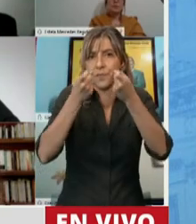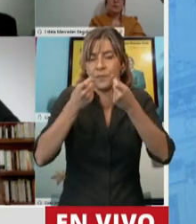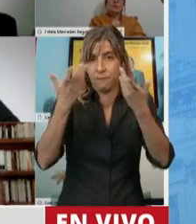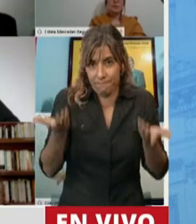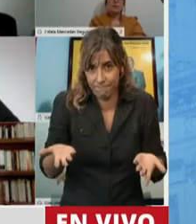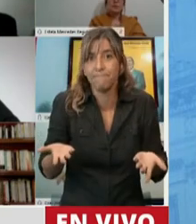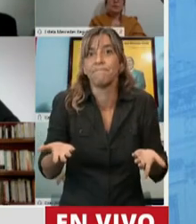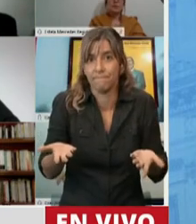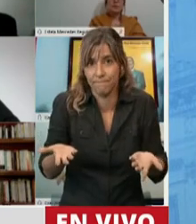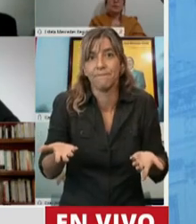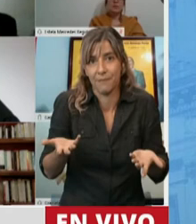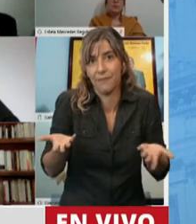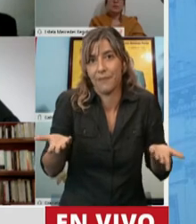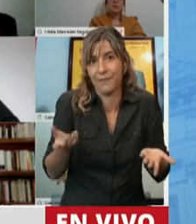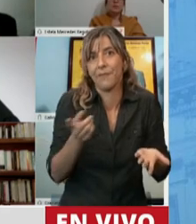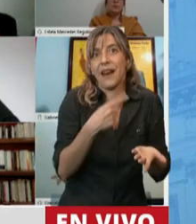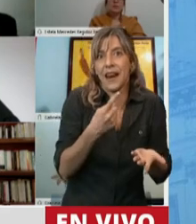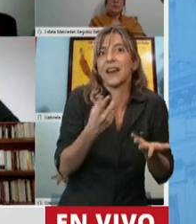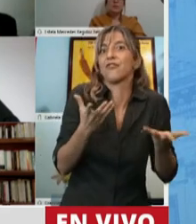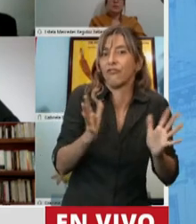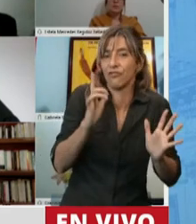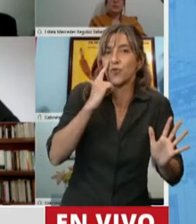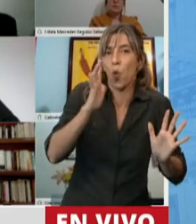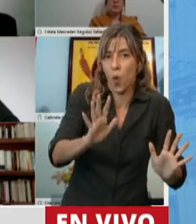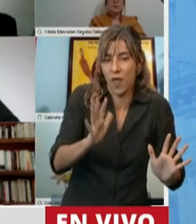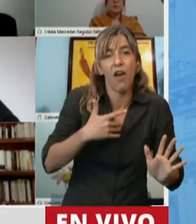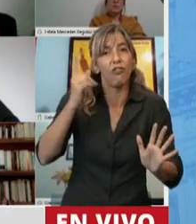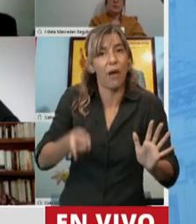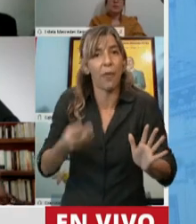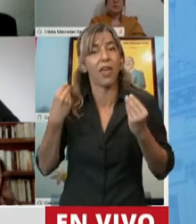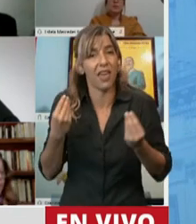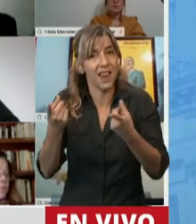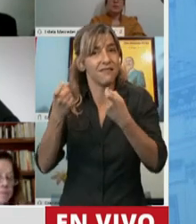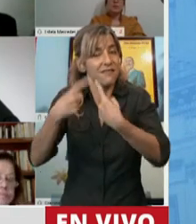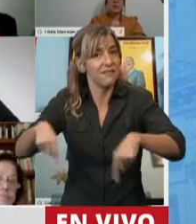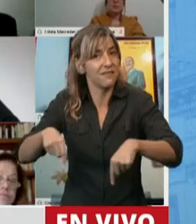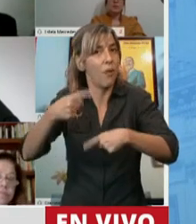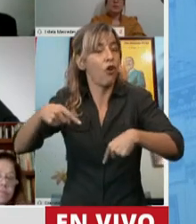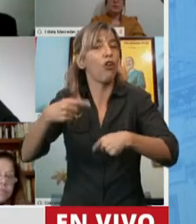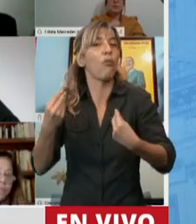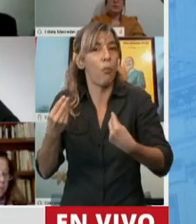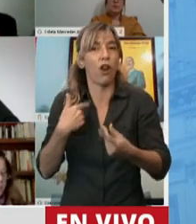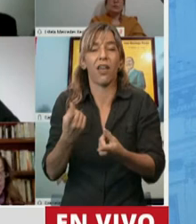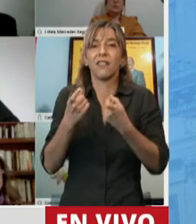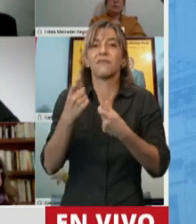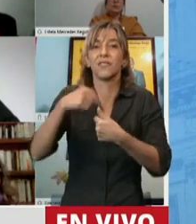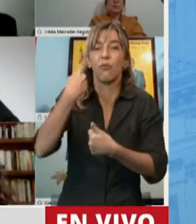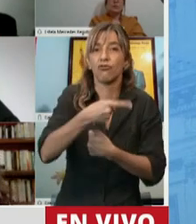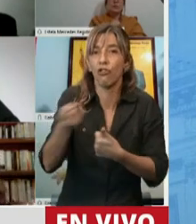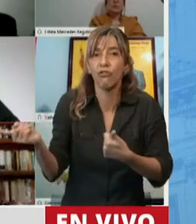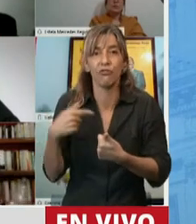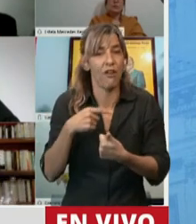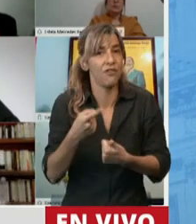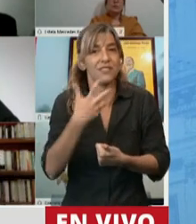se necesita producir o adquirir proteínas recombinantes que son el corazón de estos